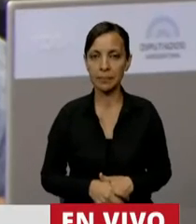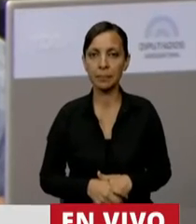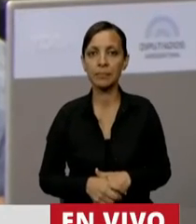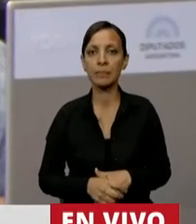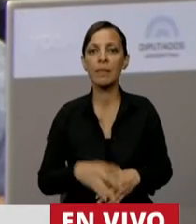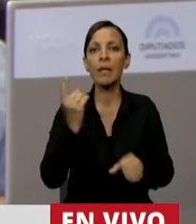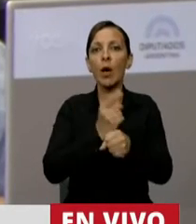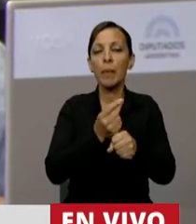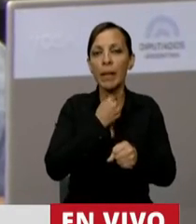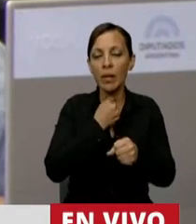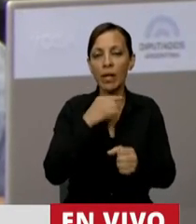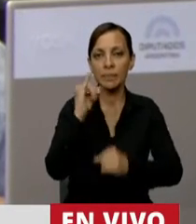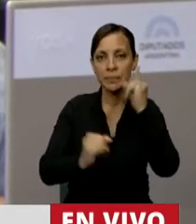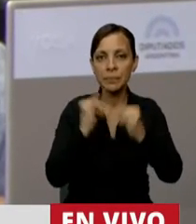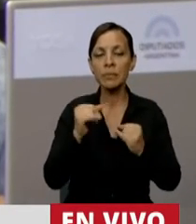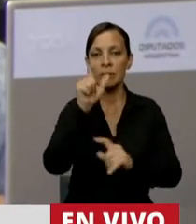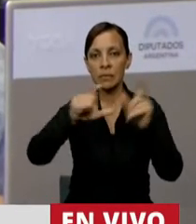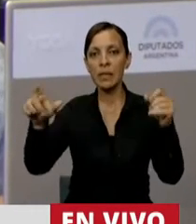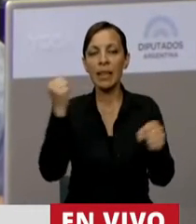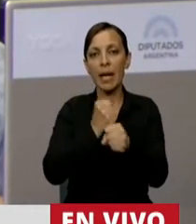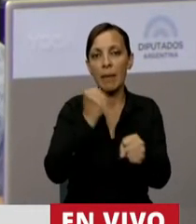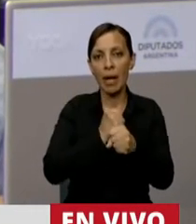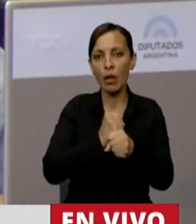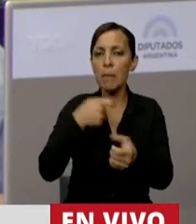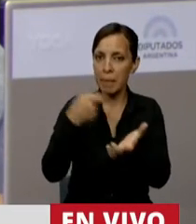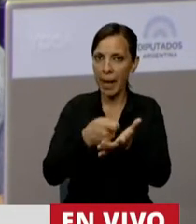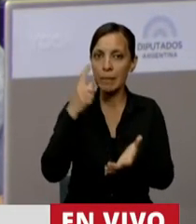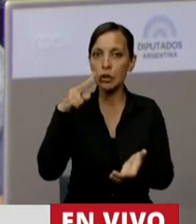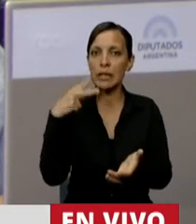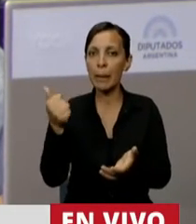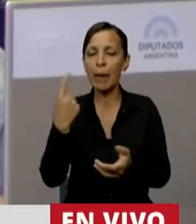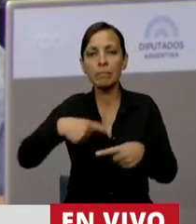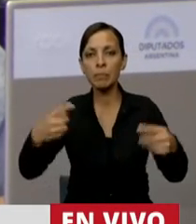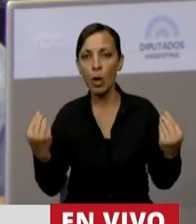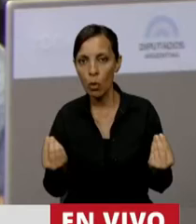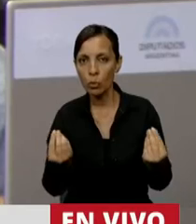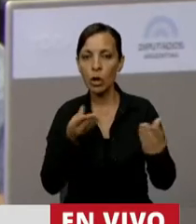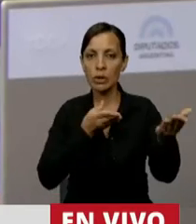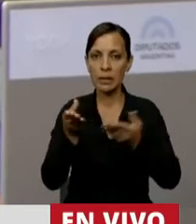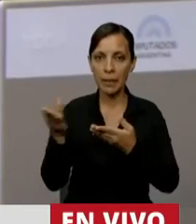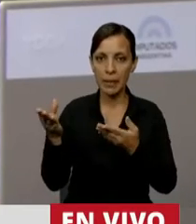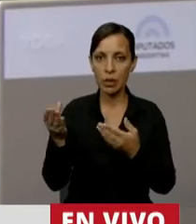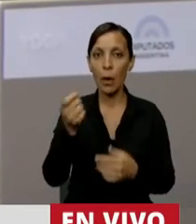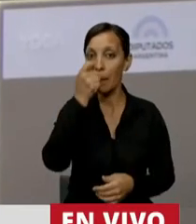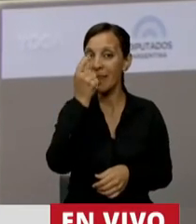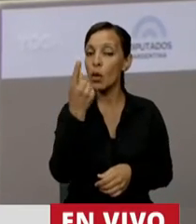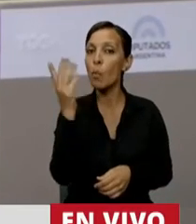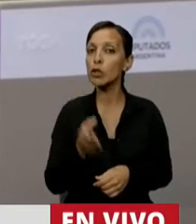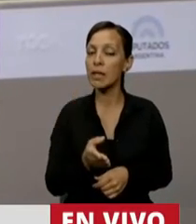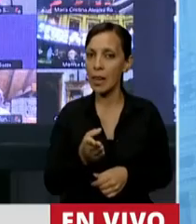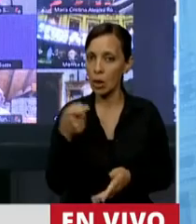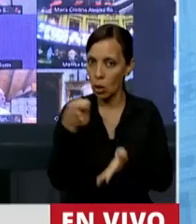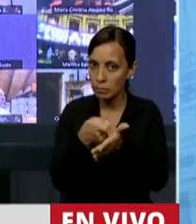En principio destacar que los trabajadores pagamos el IVA a los productos y los servicios, el 21%.